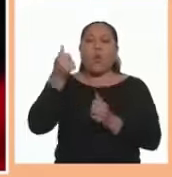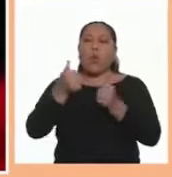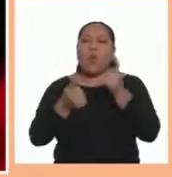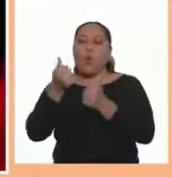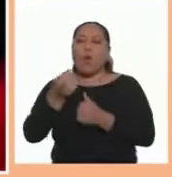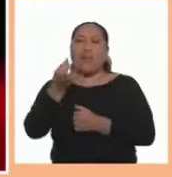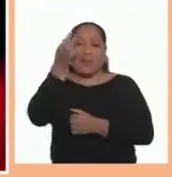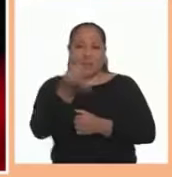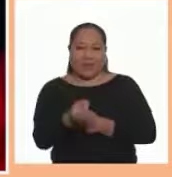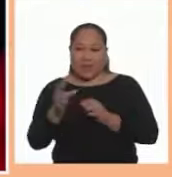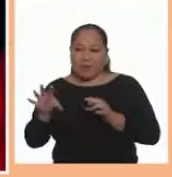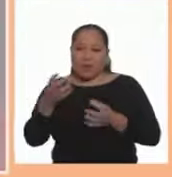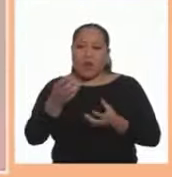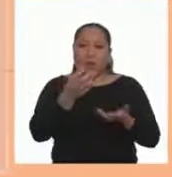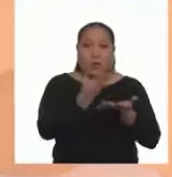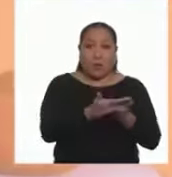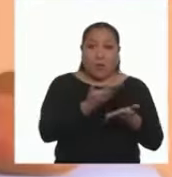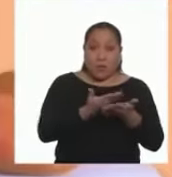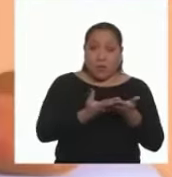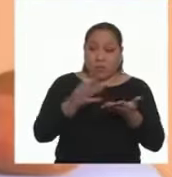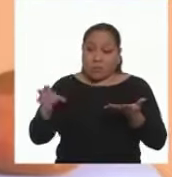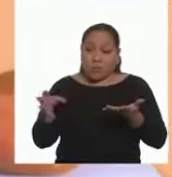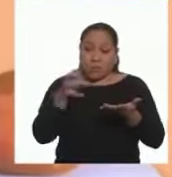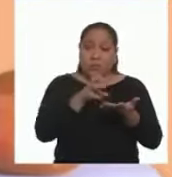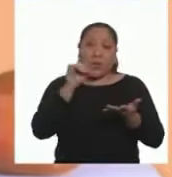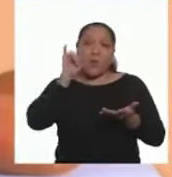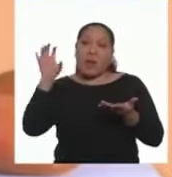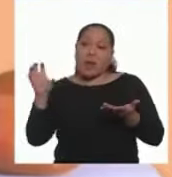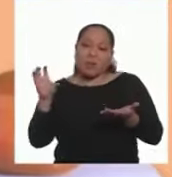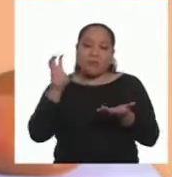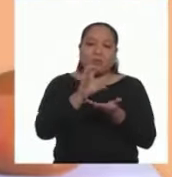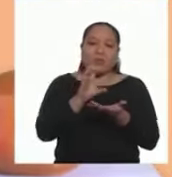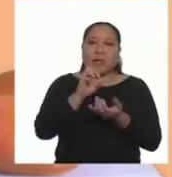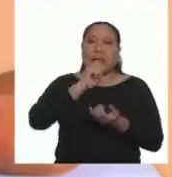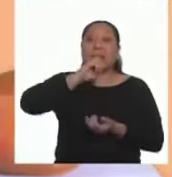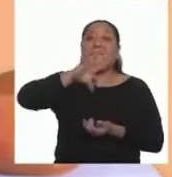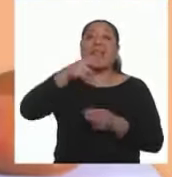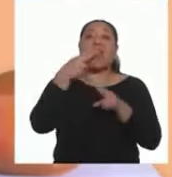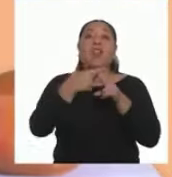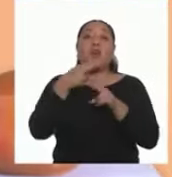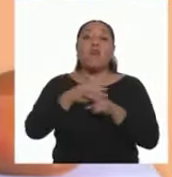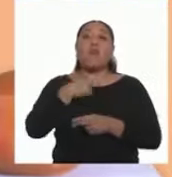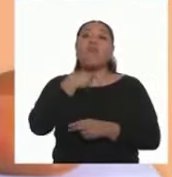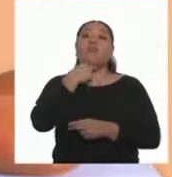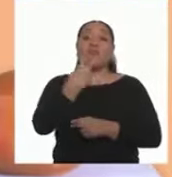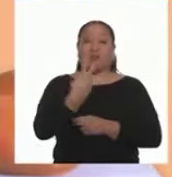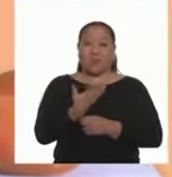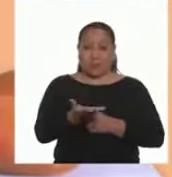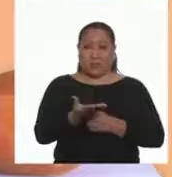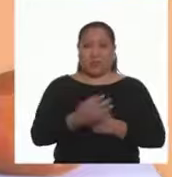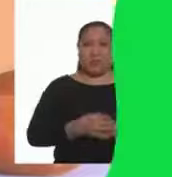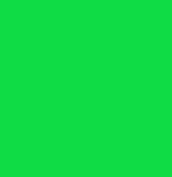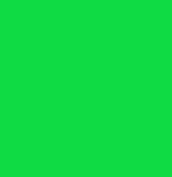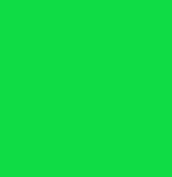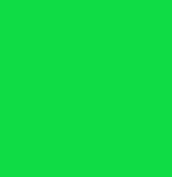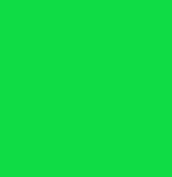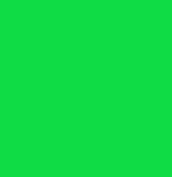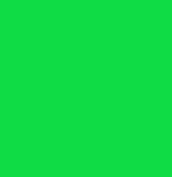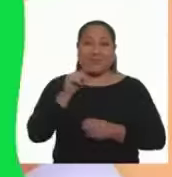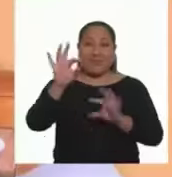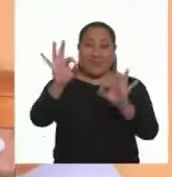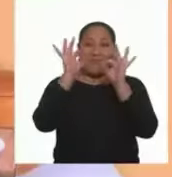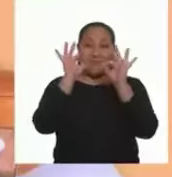empareje Con los ingredientes Reales Tratando que mencione Su nombre En voz alta